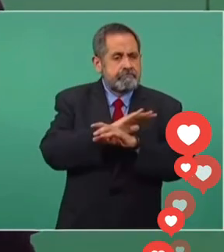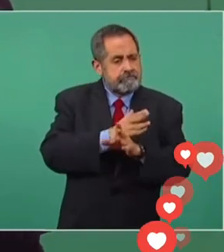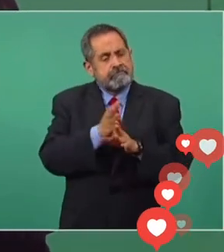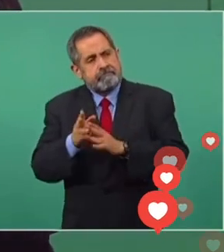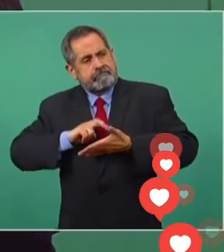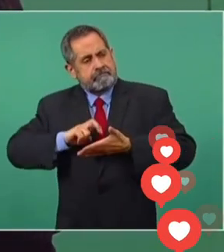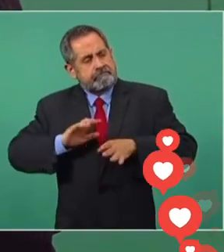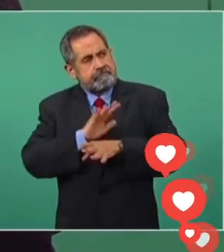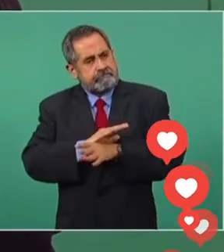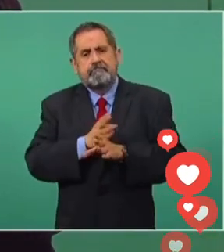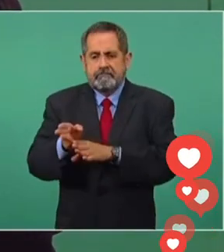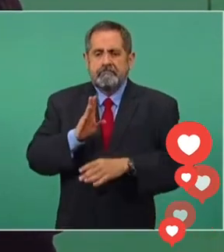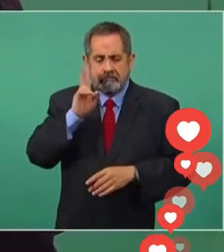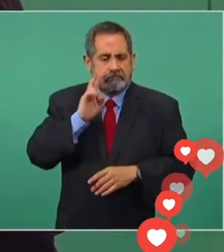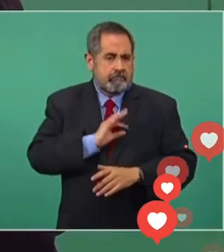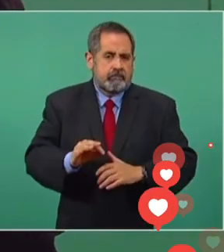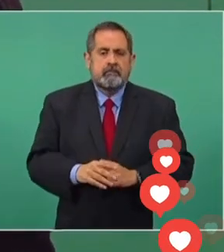para rectificar.